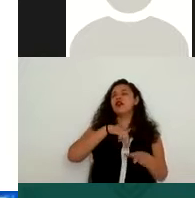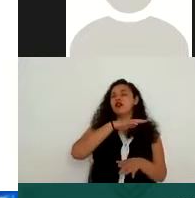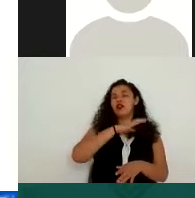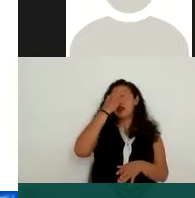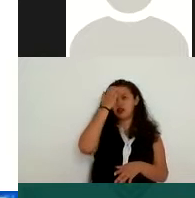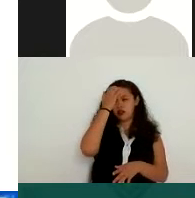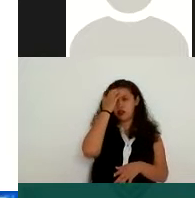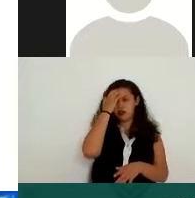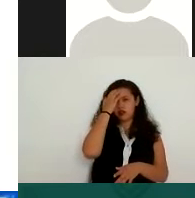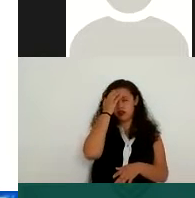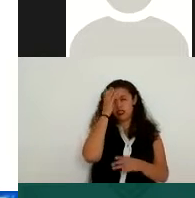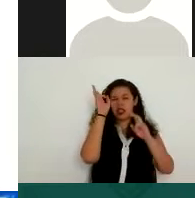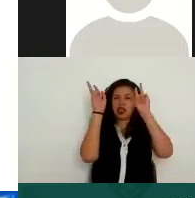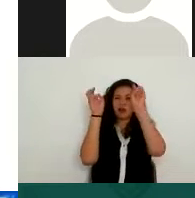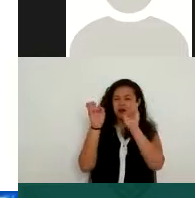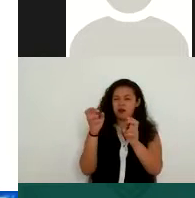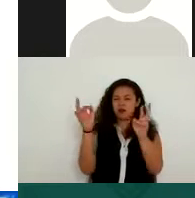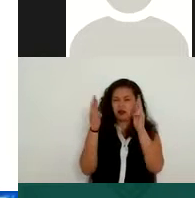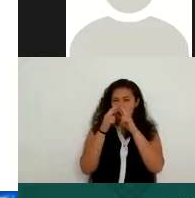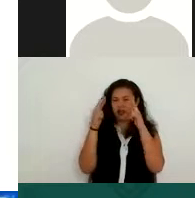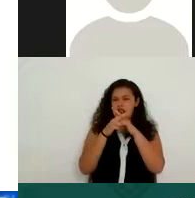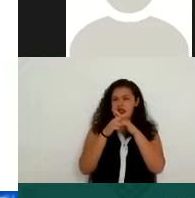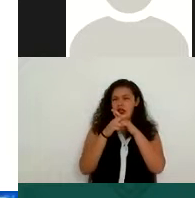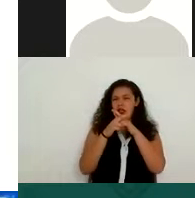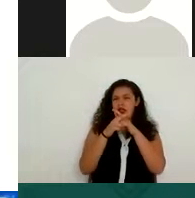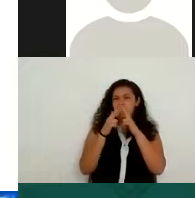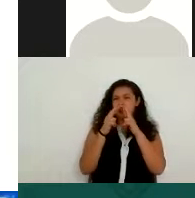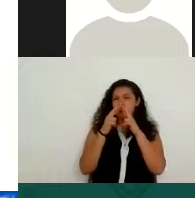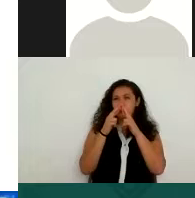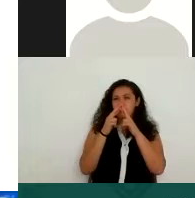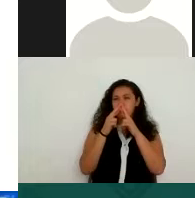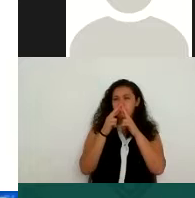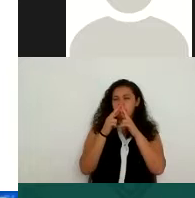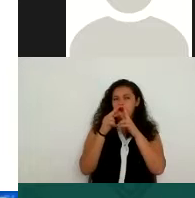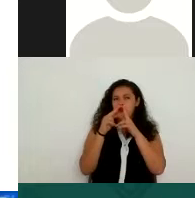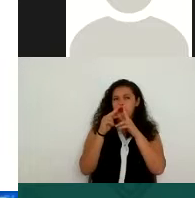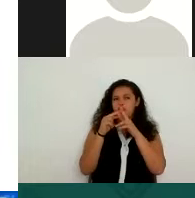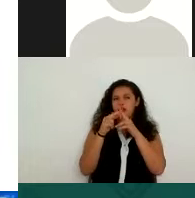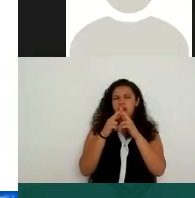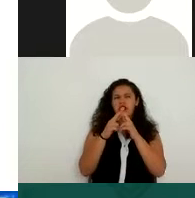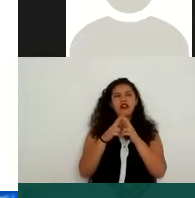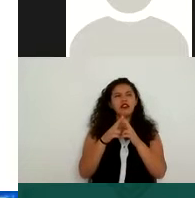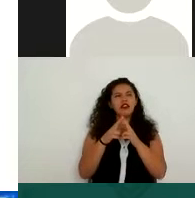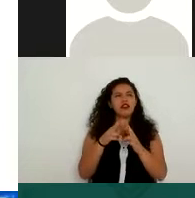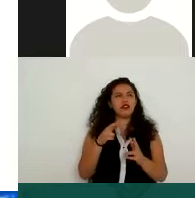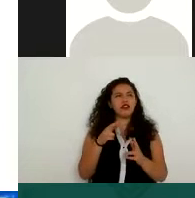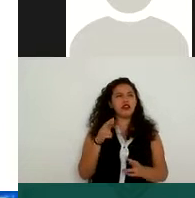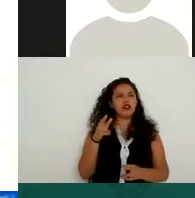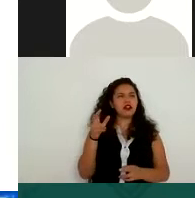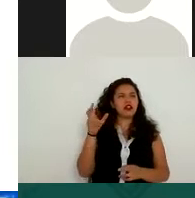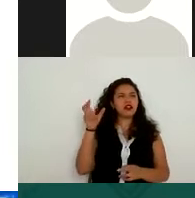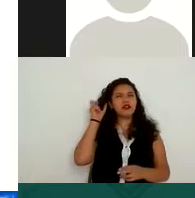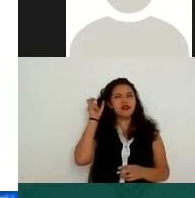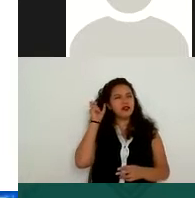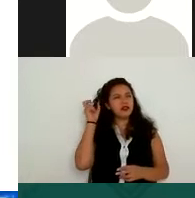religioso, al saber que son temas de salud, al saber que son temas de temas de sindicato, tu preferencia sexual,